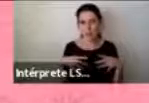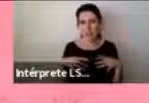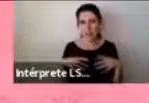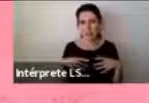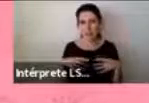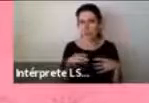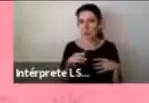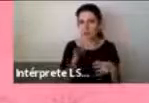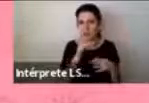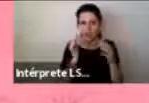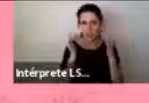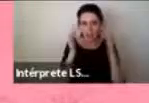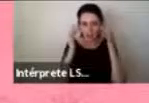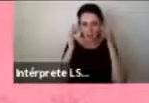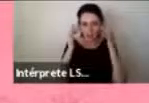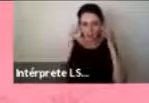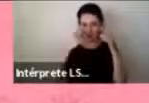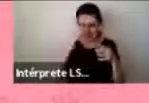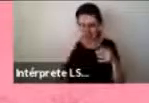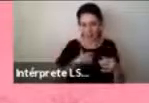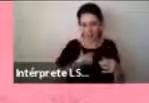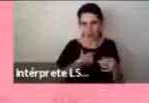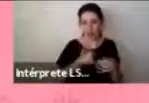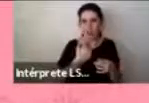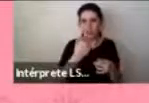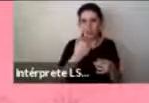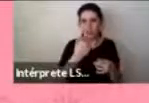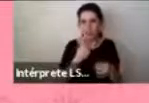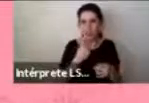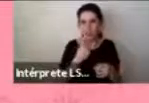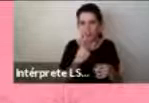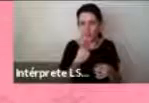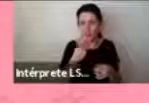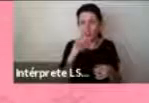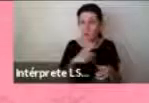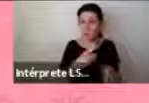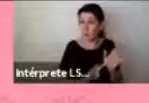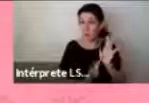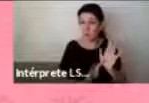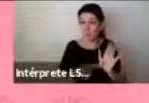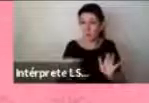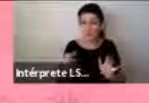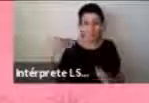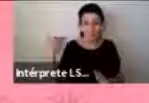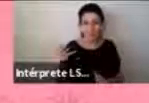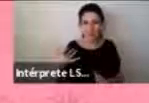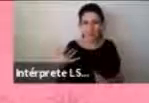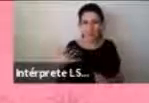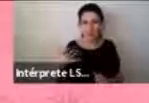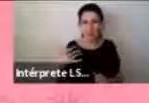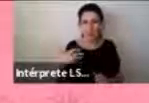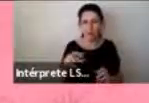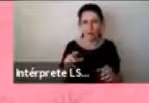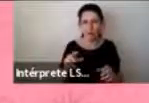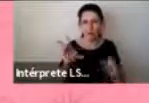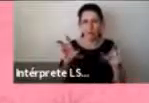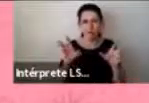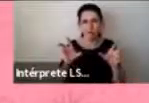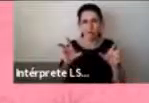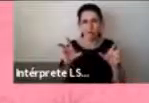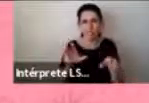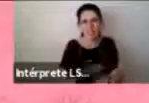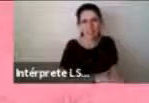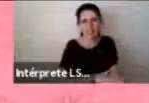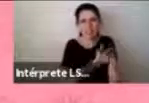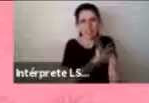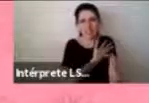con las vivencias que está teniendo y sobre todo lo que más se destaca acá es que hay una percepción de que son incompetentes